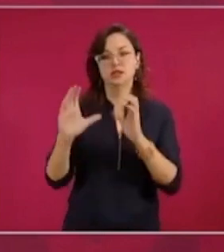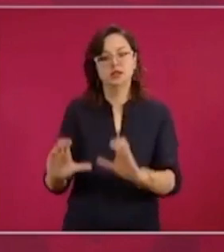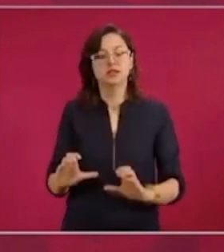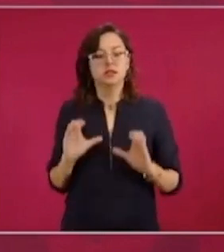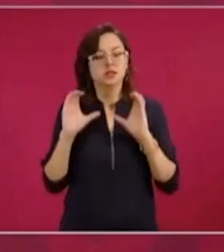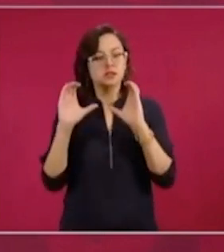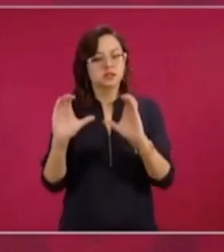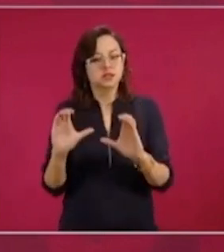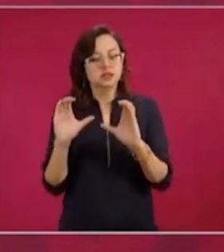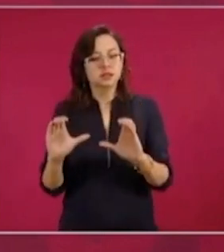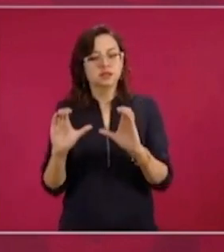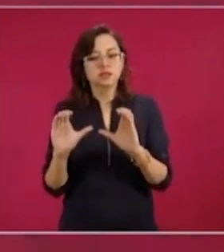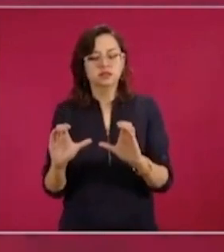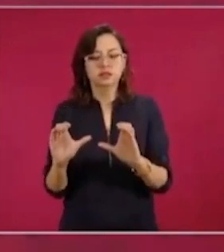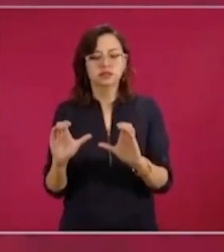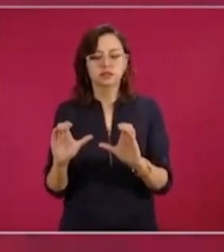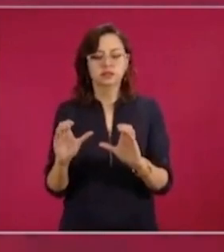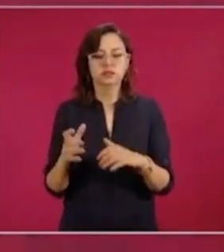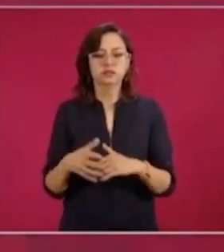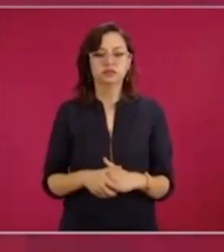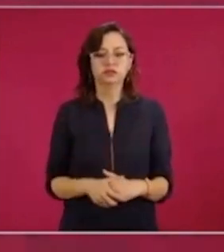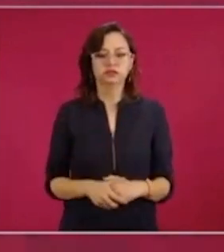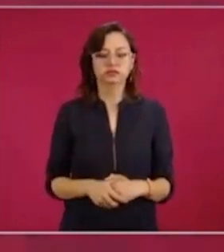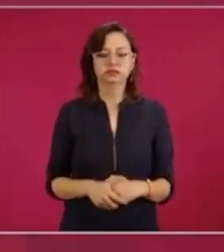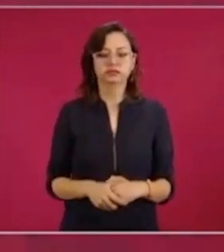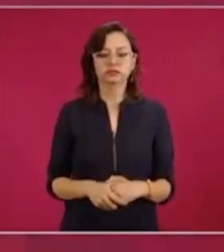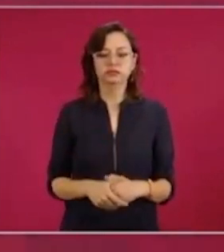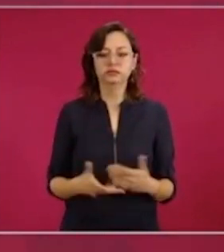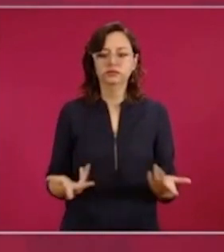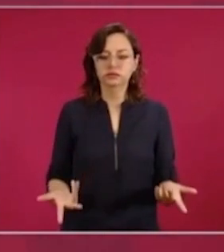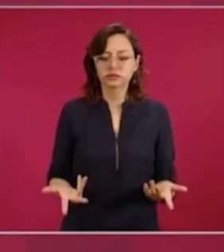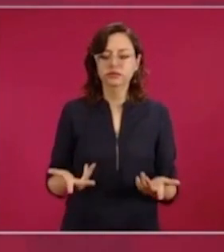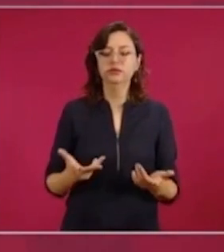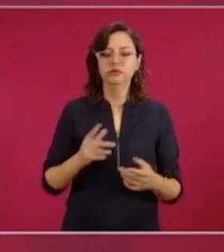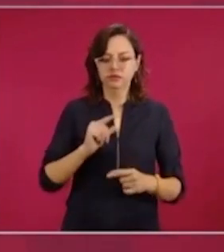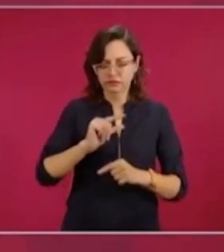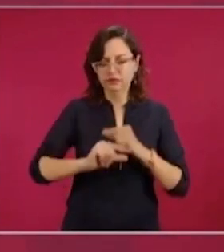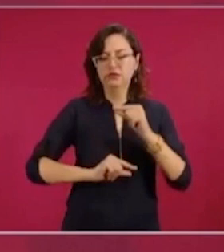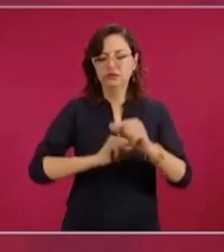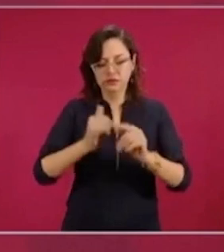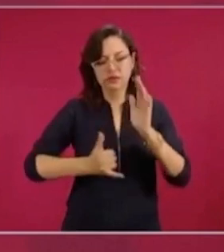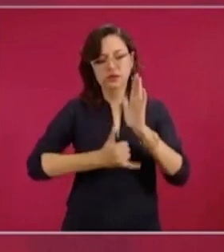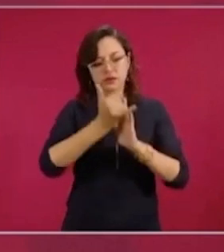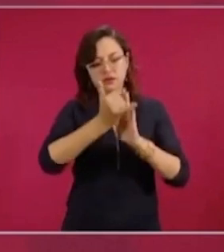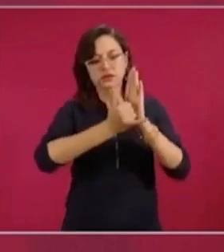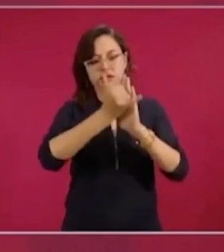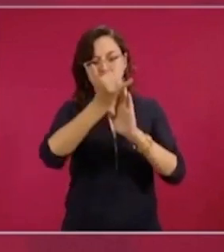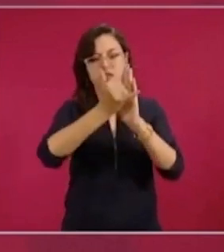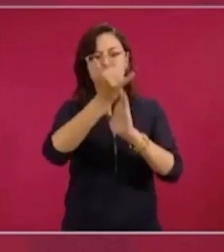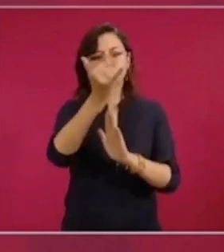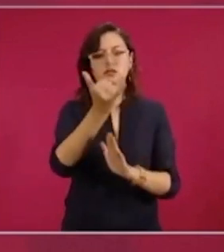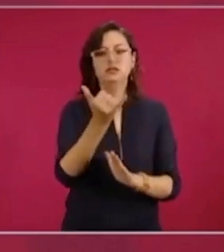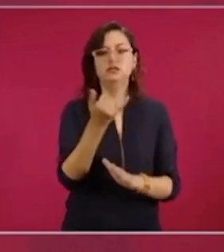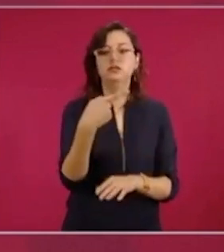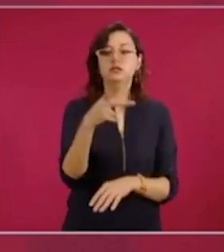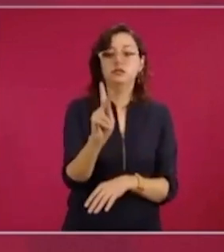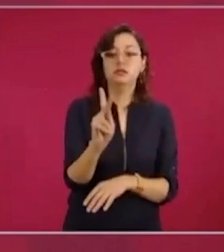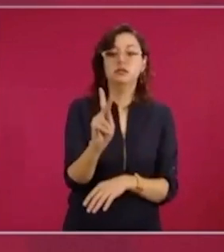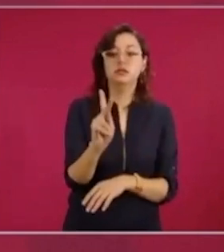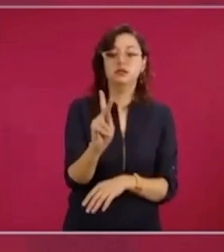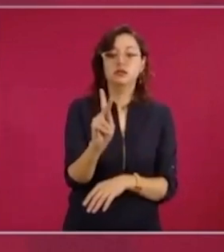se urbanice con